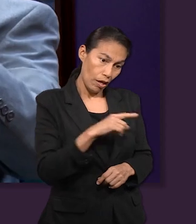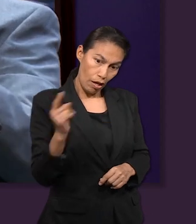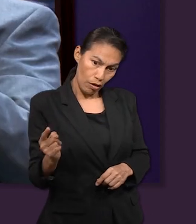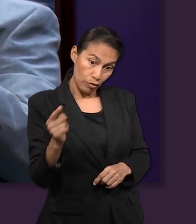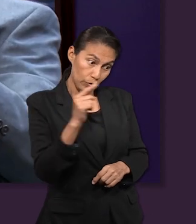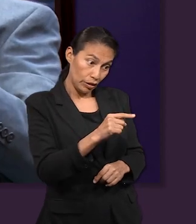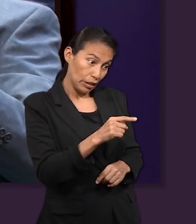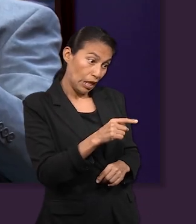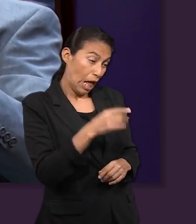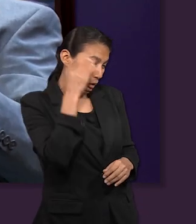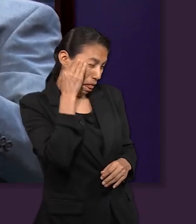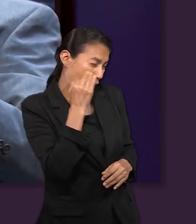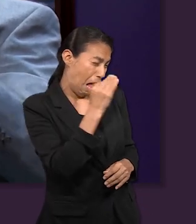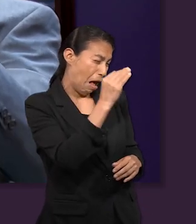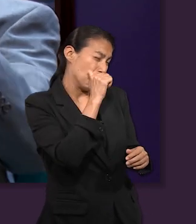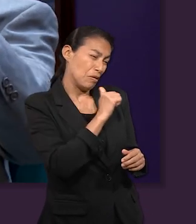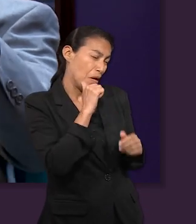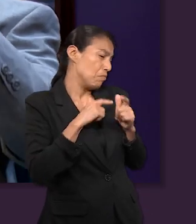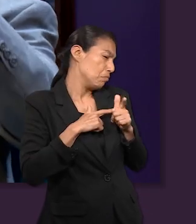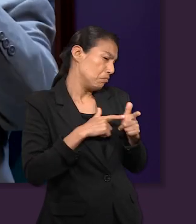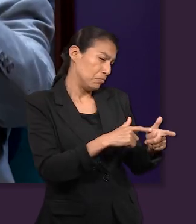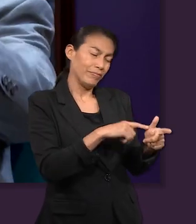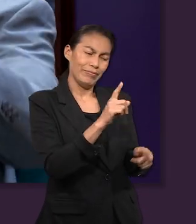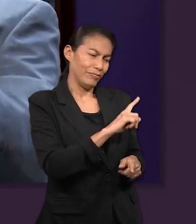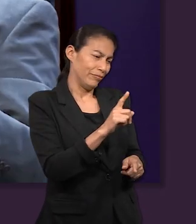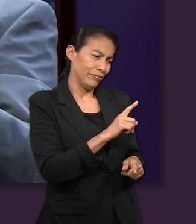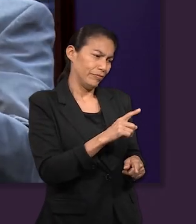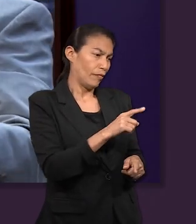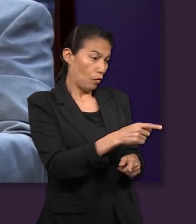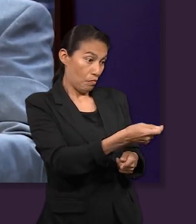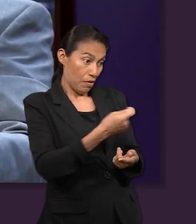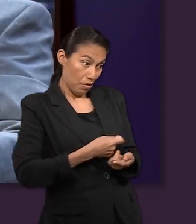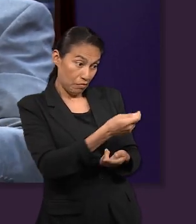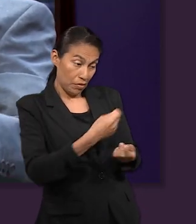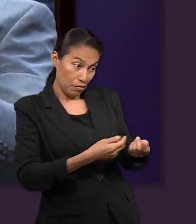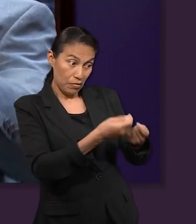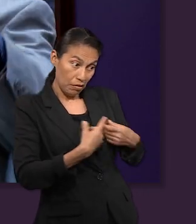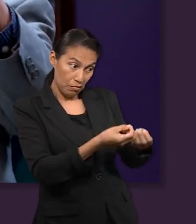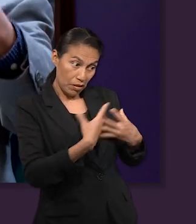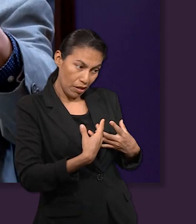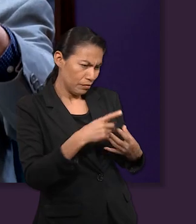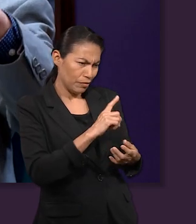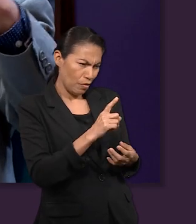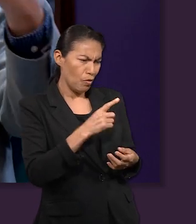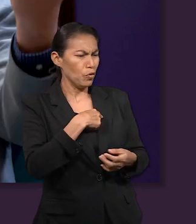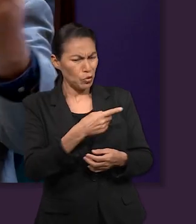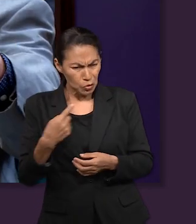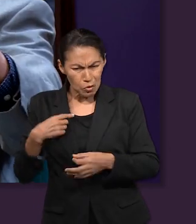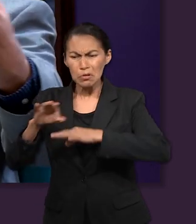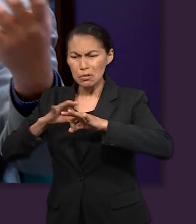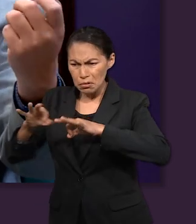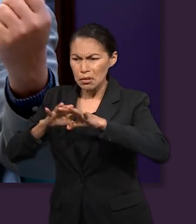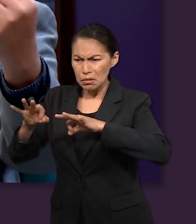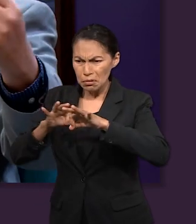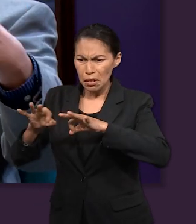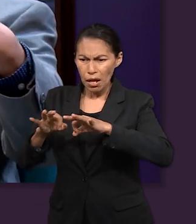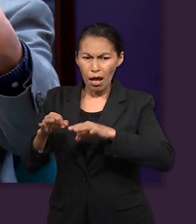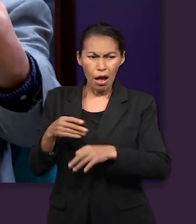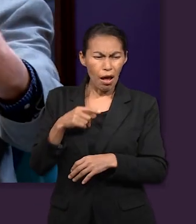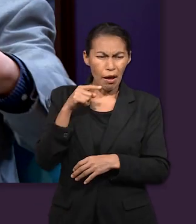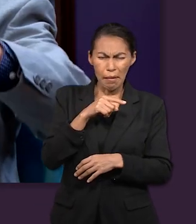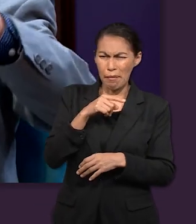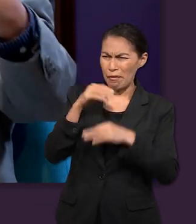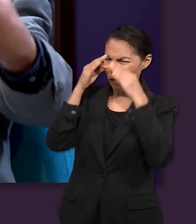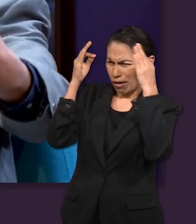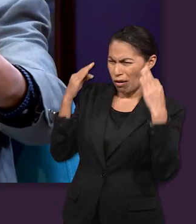temporalmente, que no van a estar viviendo nada más de lo que les dé Faraón. Ellos quieren trabajar. Y entonces les dice, ok, y si hay buenos trabajadores,